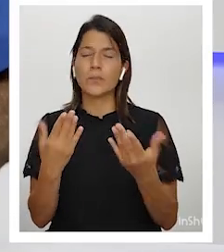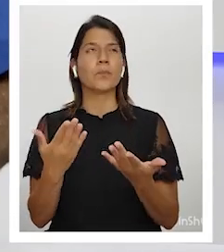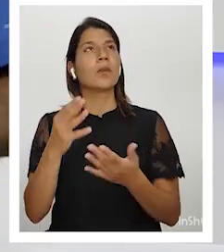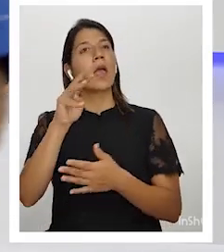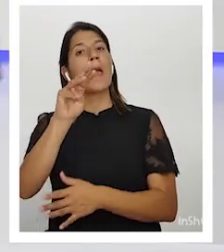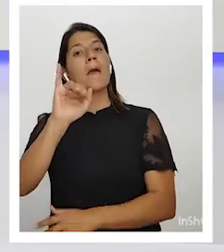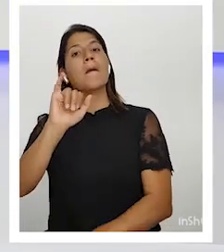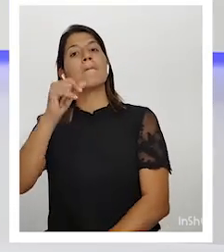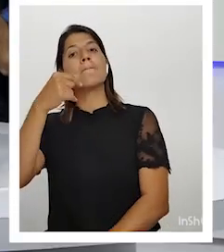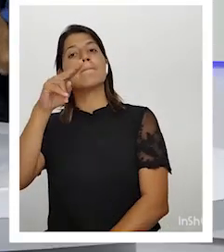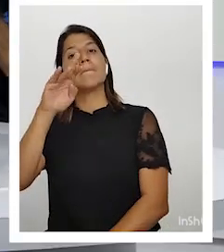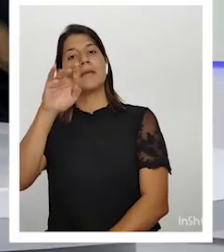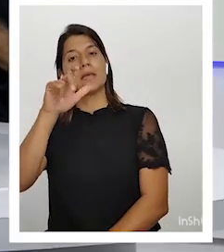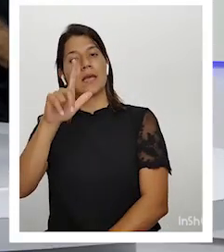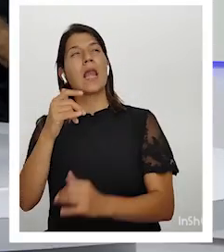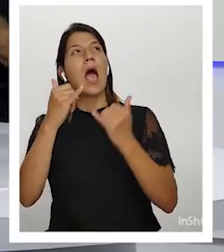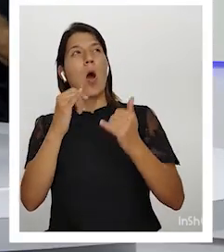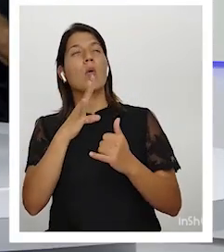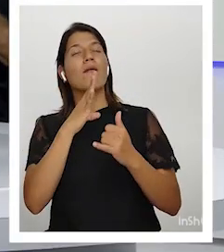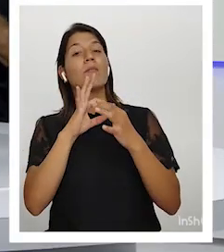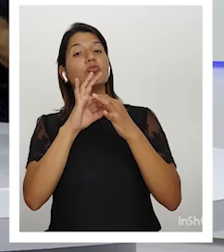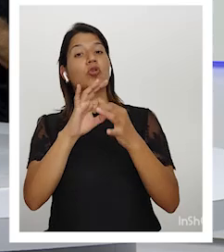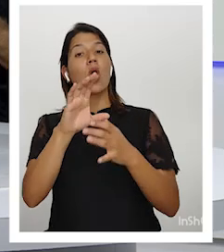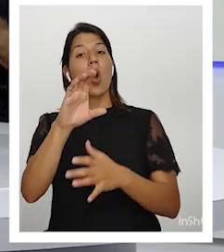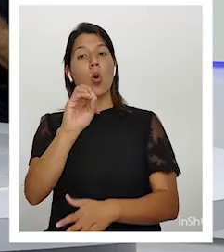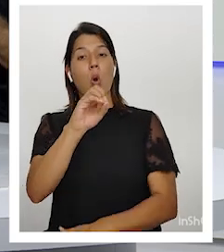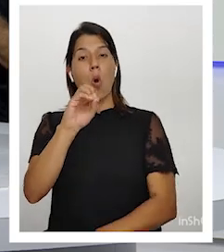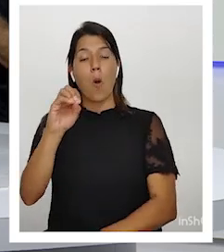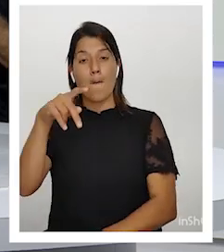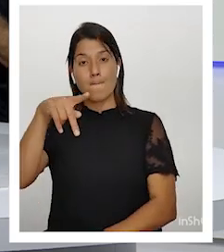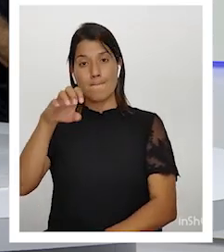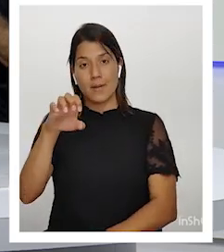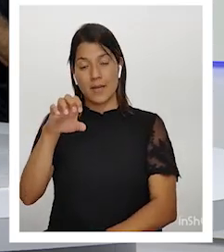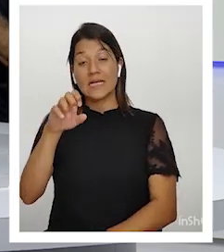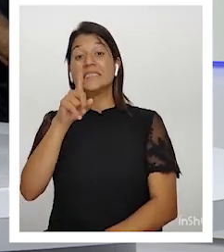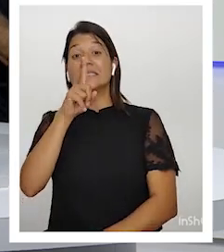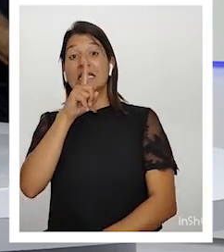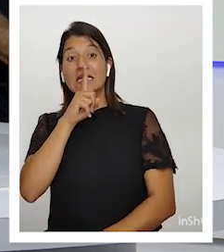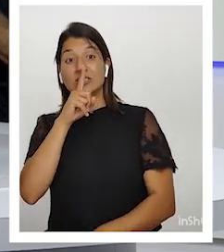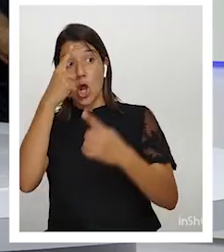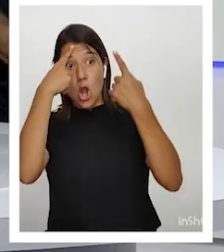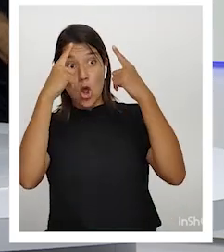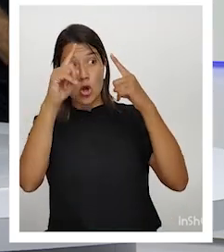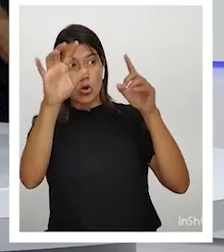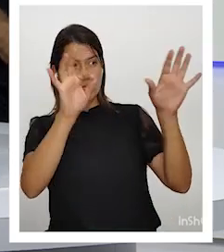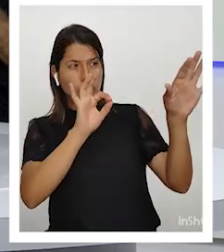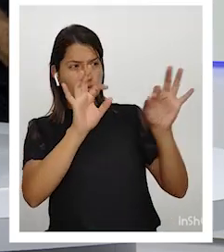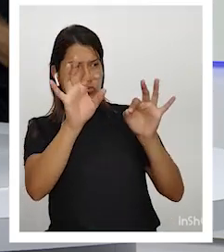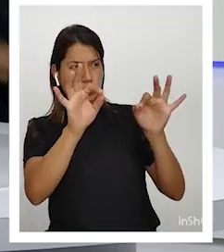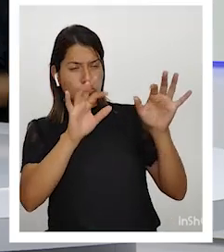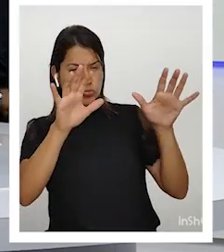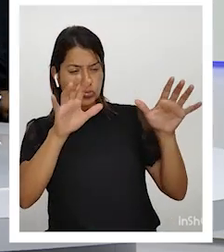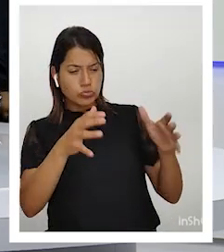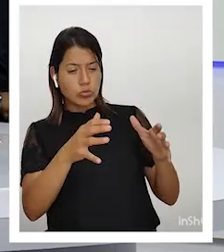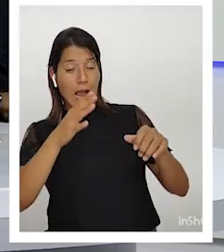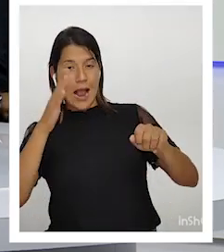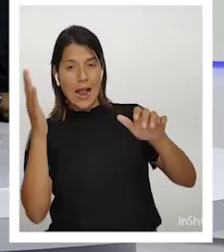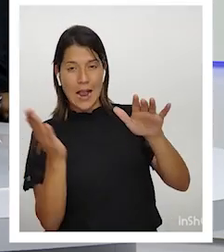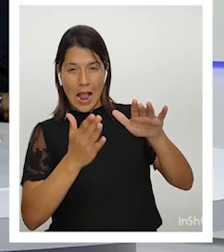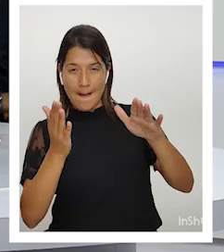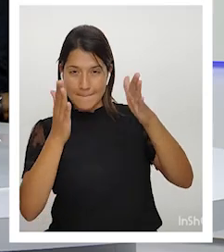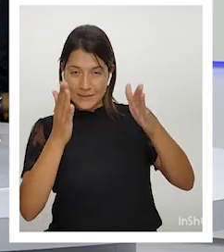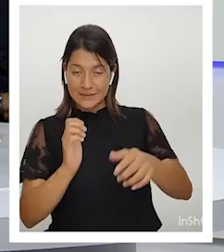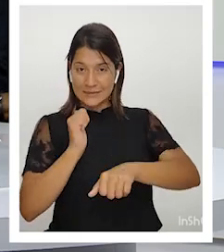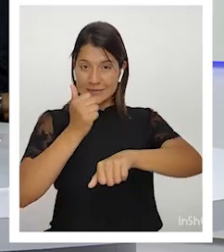Don Miguel, bueno, estamos hablando del caso de Copesilencio que logra reunir a un grupo de campesinos y formar una gran cooperativa